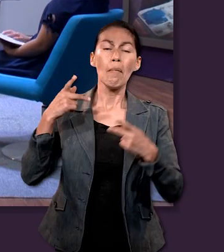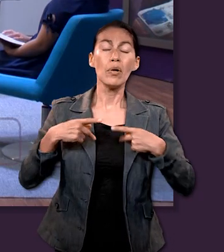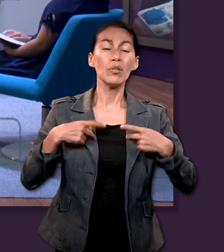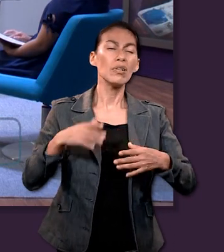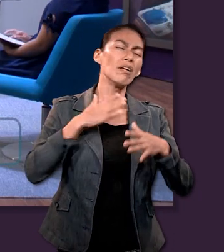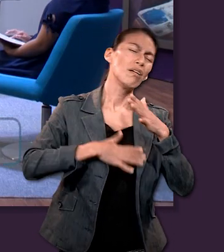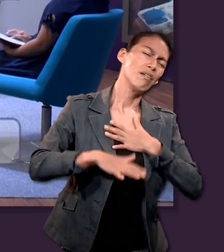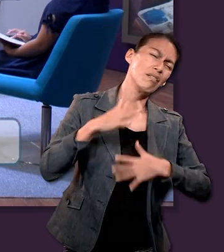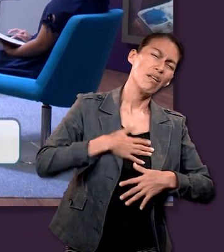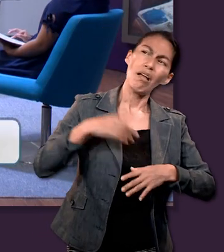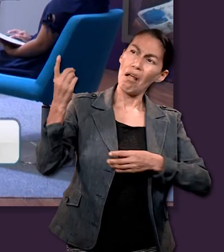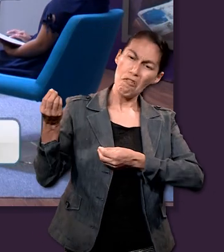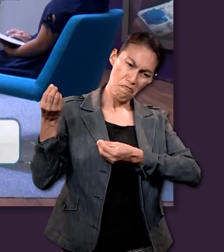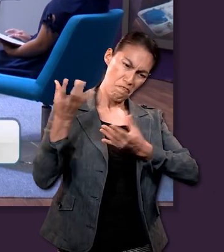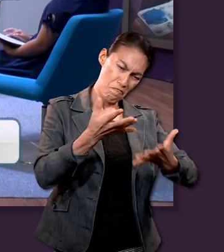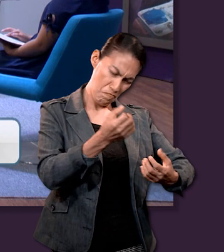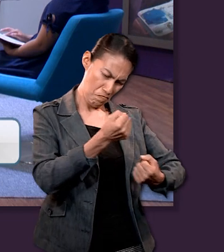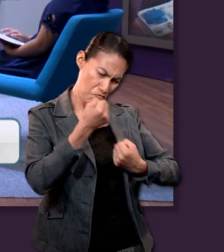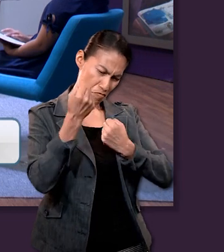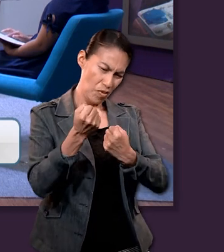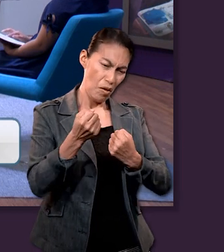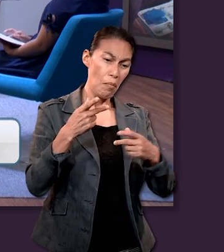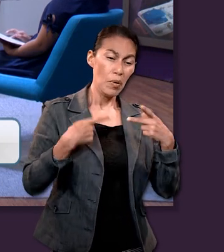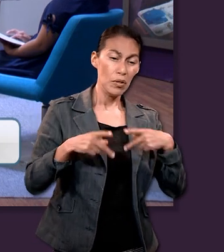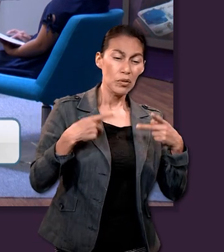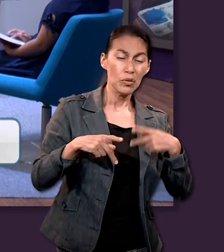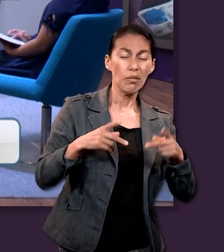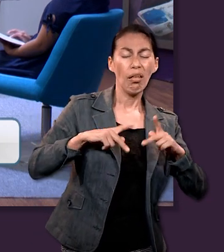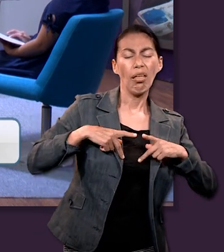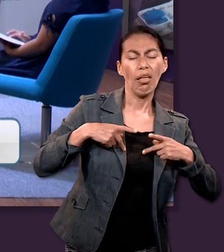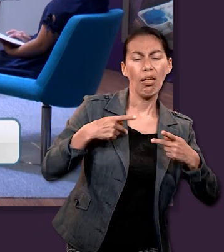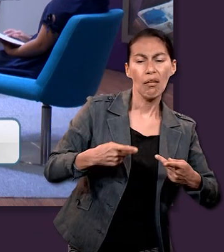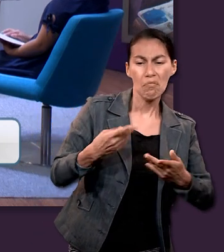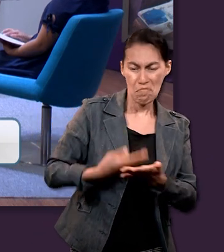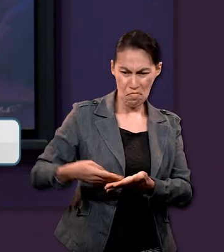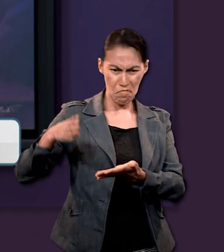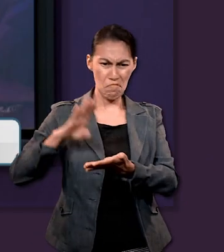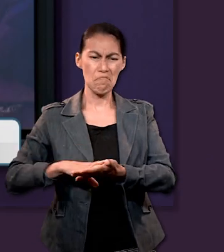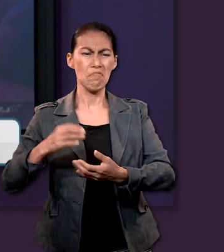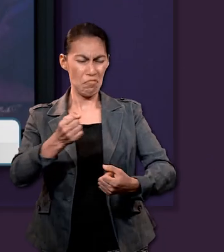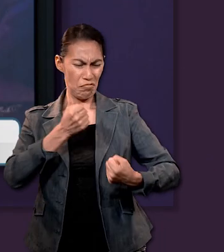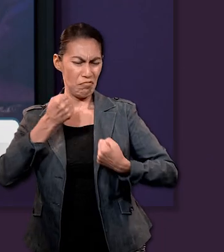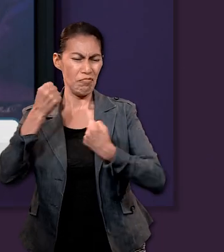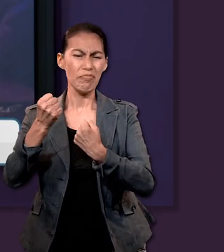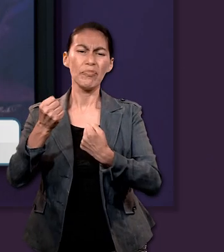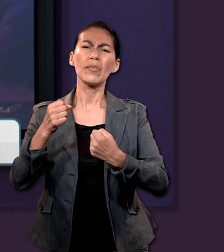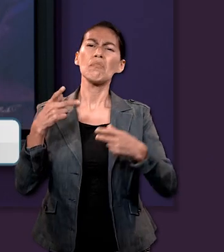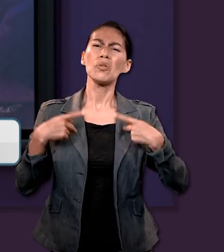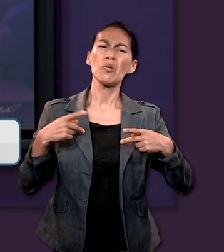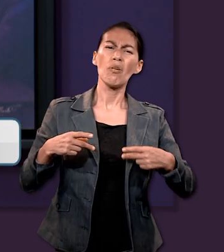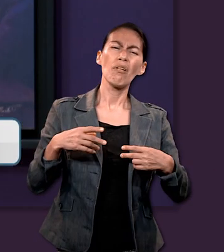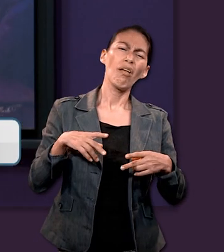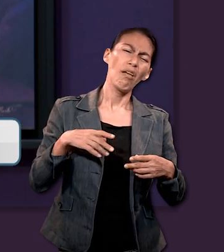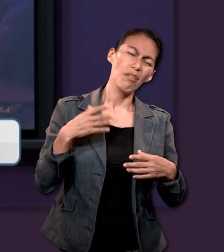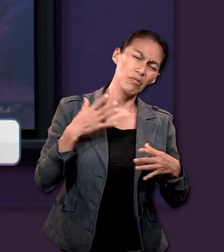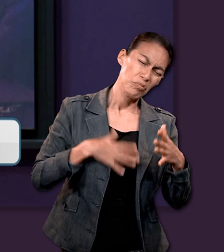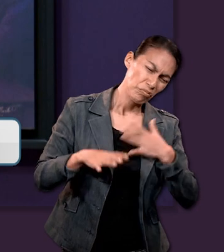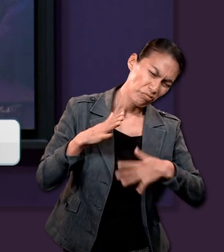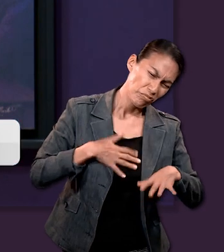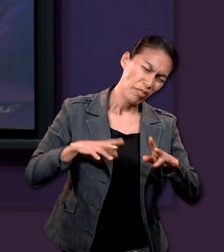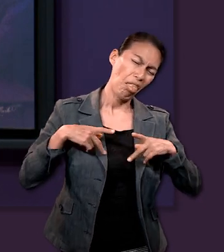fatigan y se cansan los jóvenes flaquean y caen pero los que esperen a Jehová tendrán nuevas fuerzas